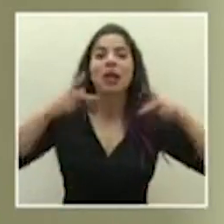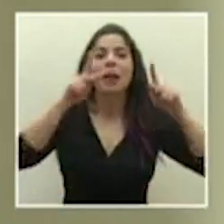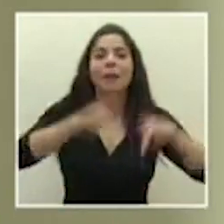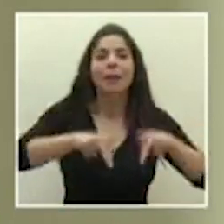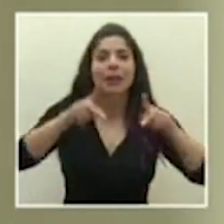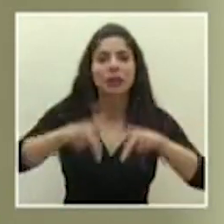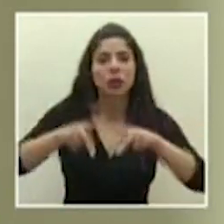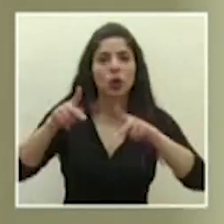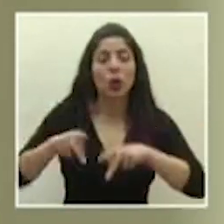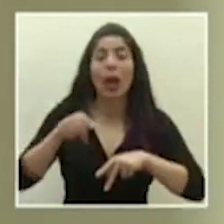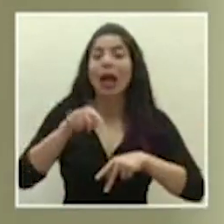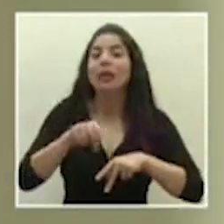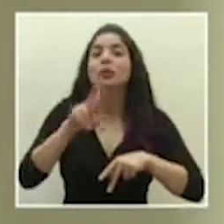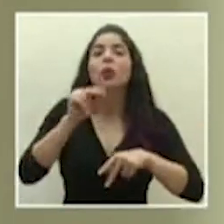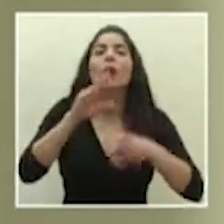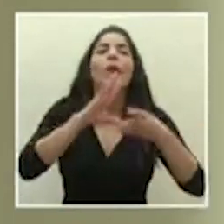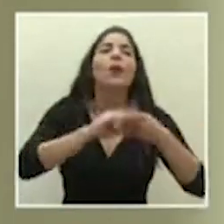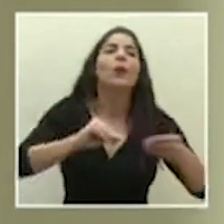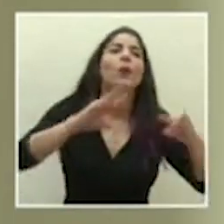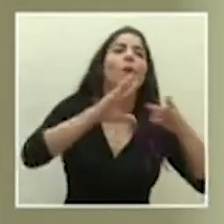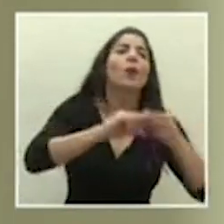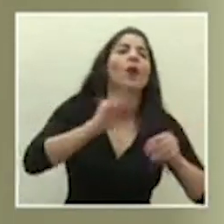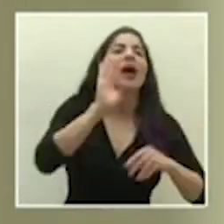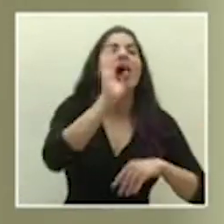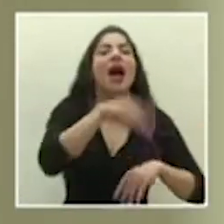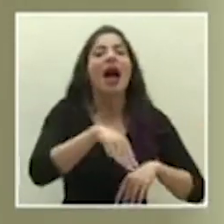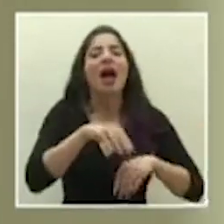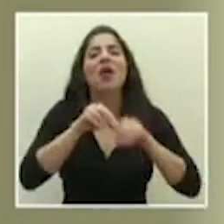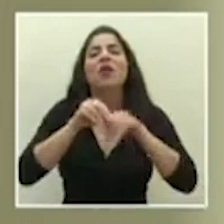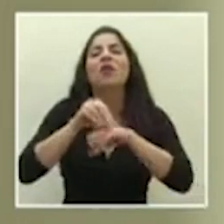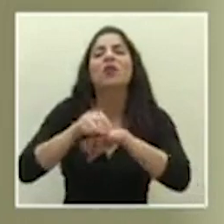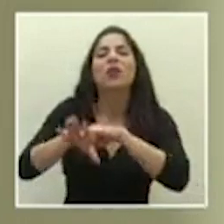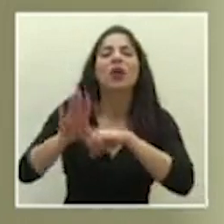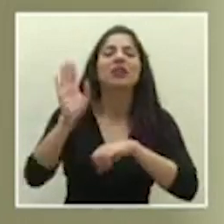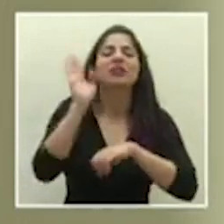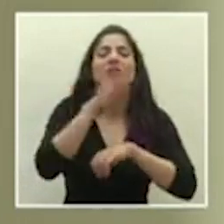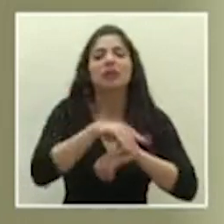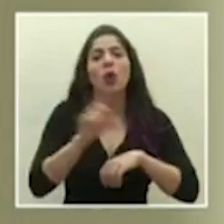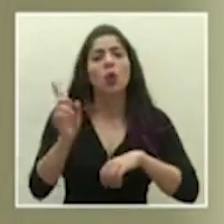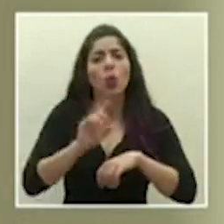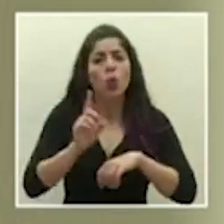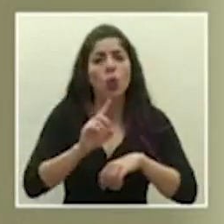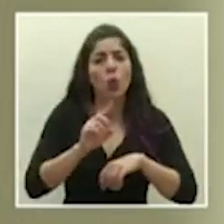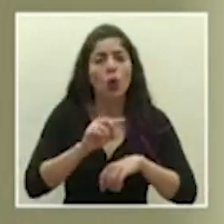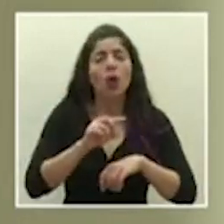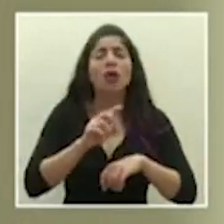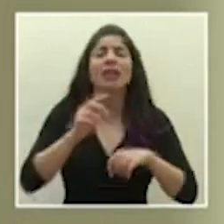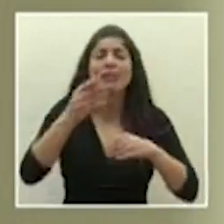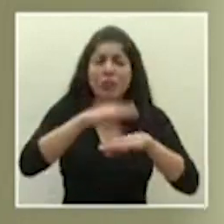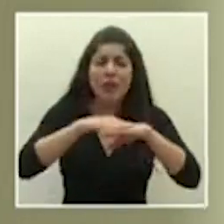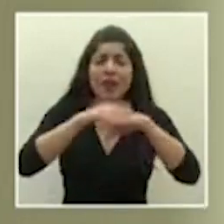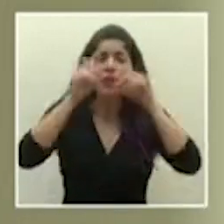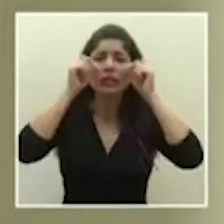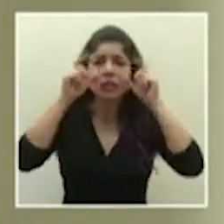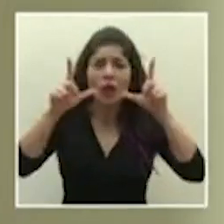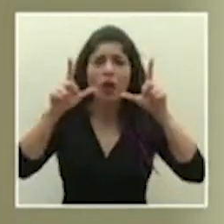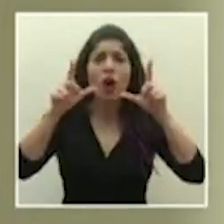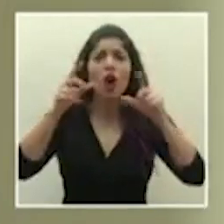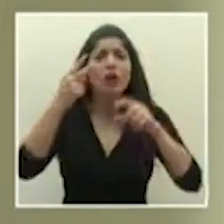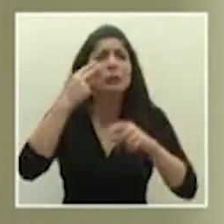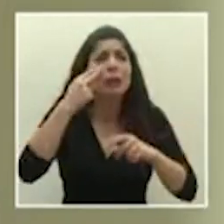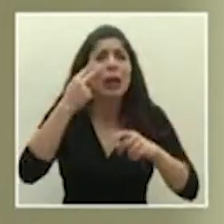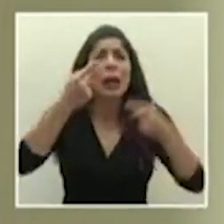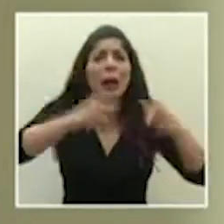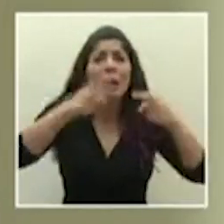esto no es un cuento esto no es un asunto infundado yo quiero que aquí de verdad abramos los ojos y veamos lo que está pasando